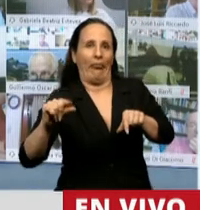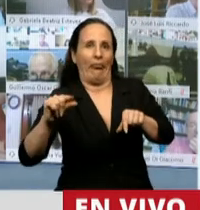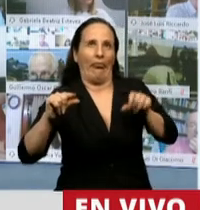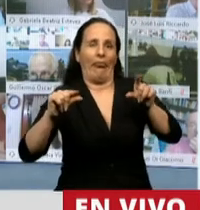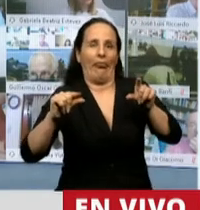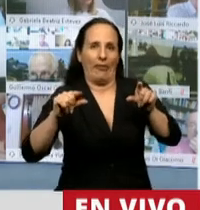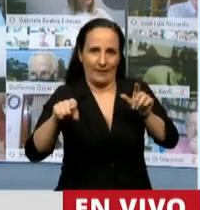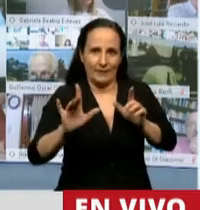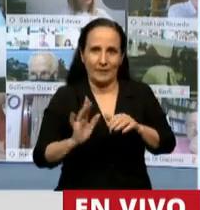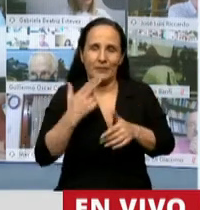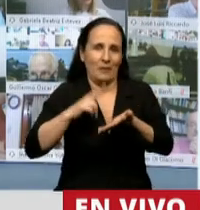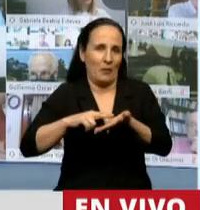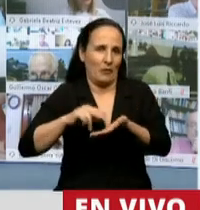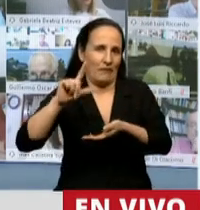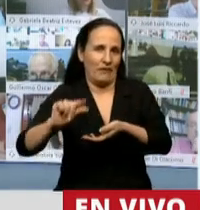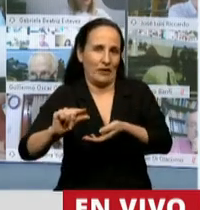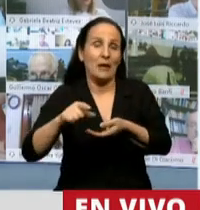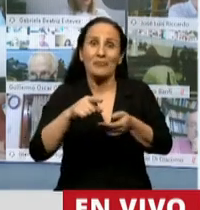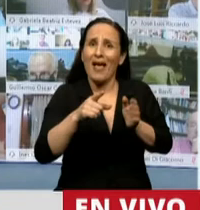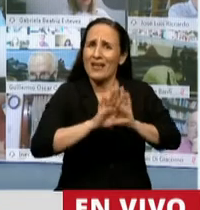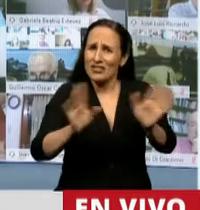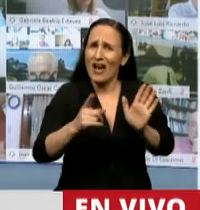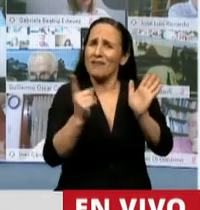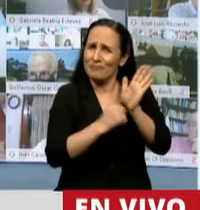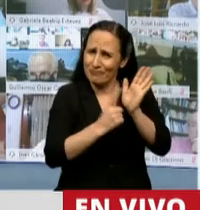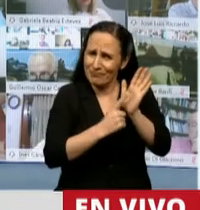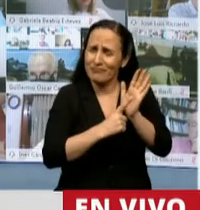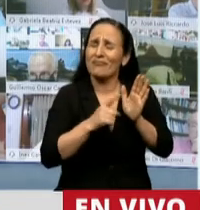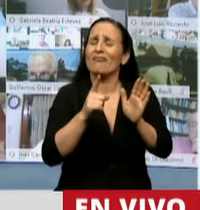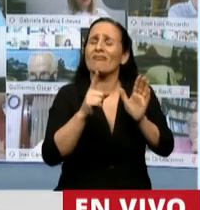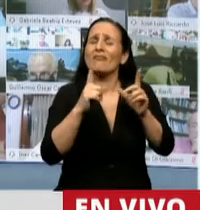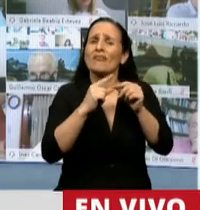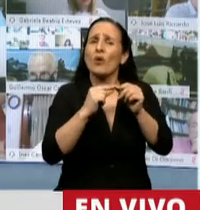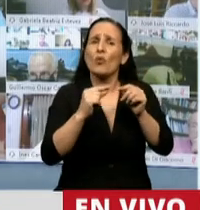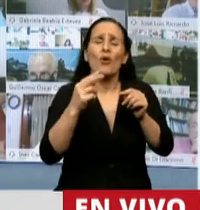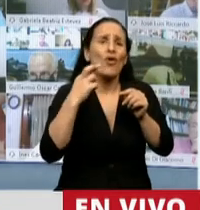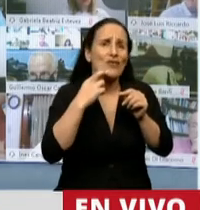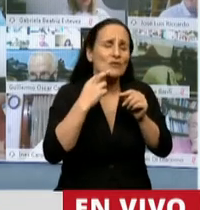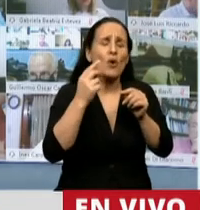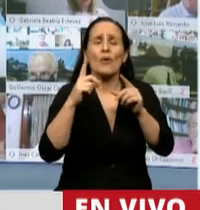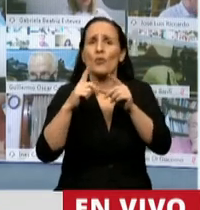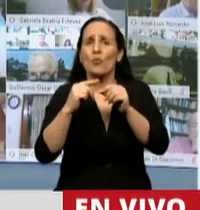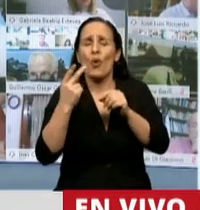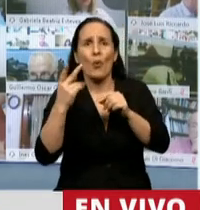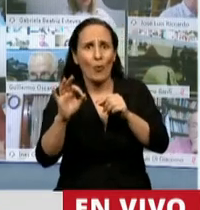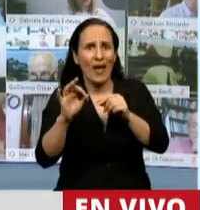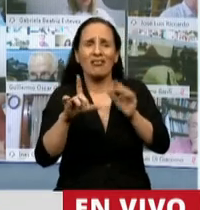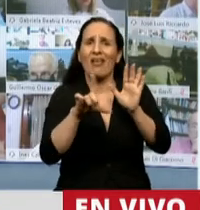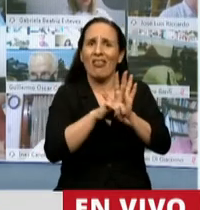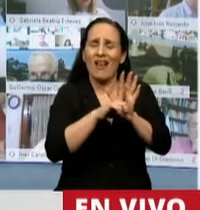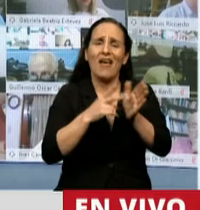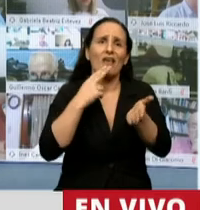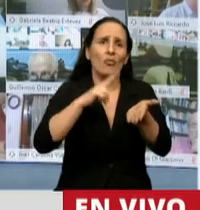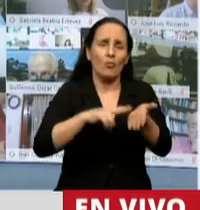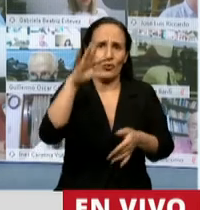tributación. Y esto está reglamentado o legislado en el artículo 19 y 20 de la Ley del